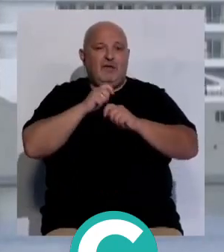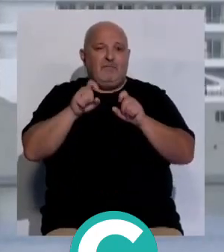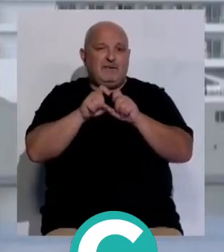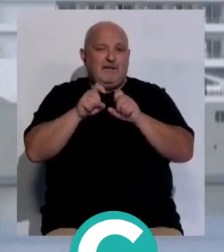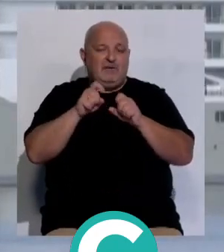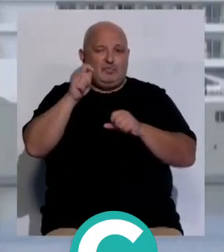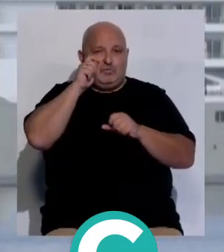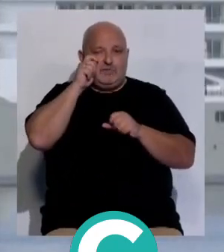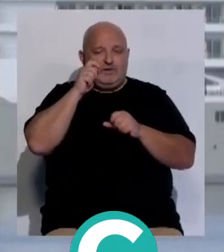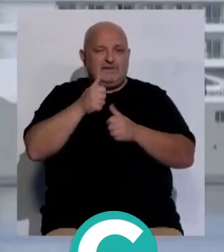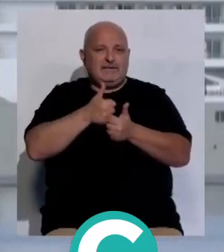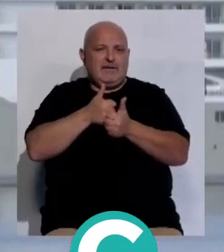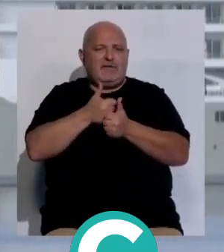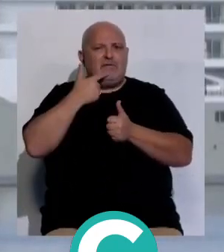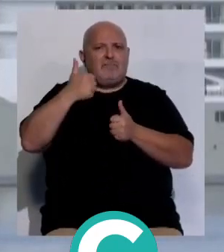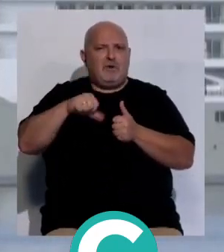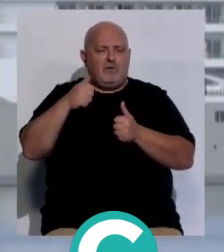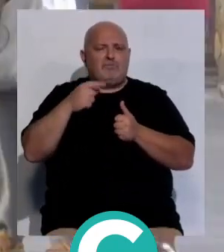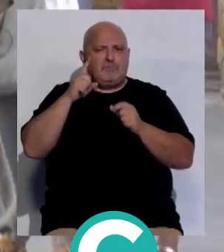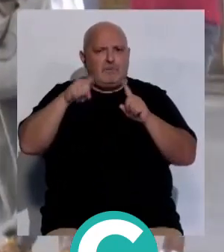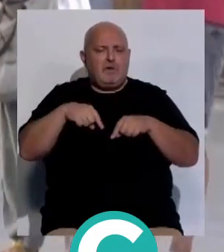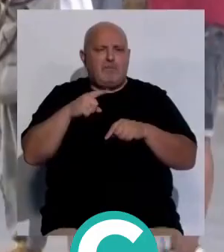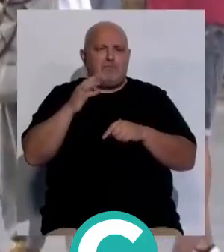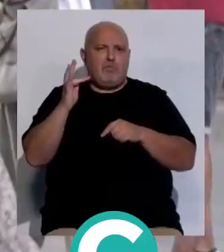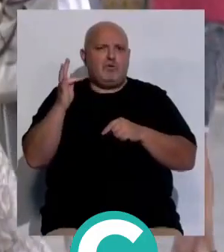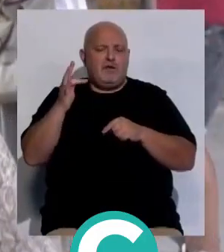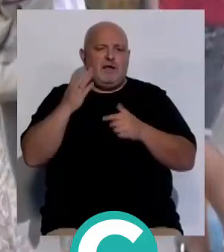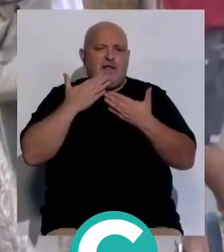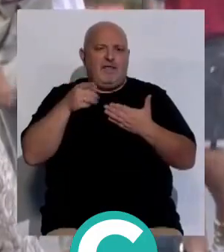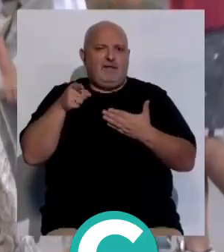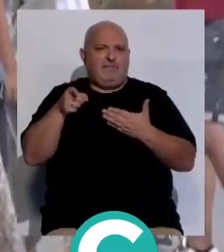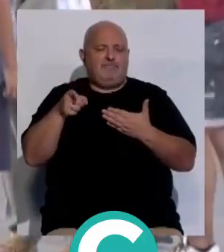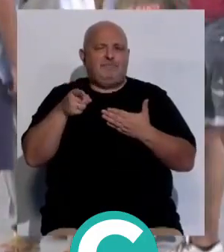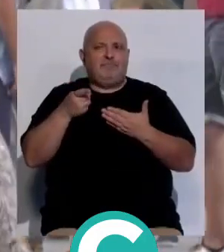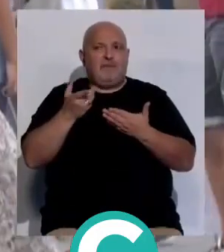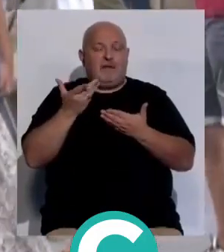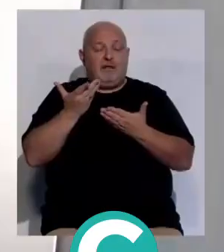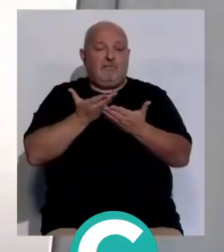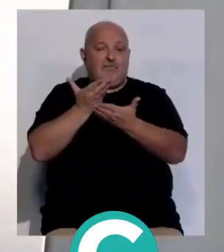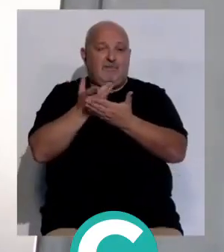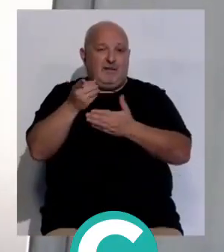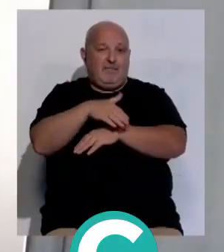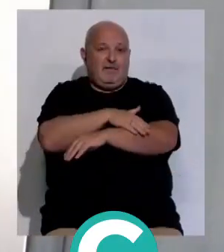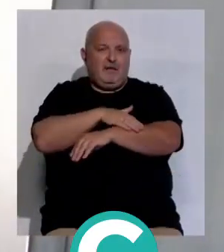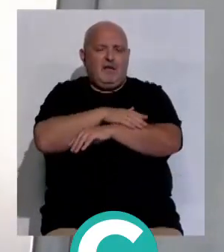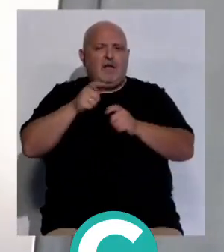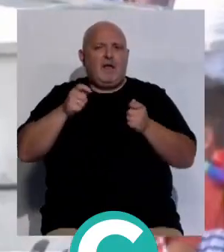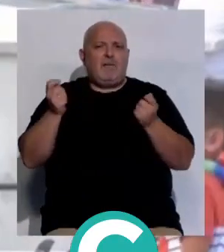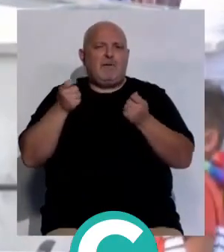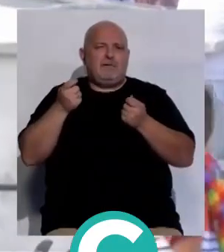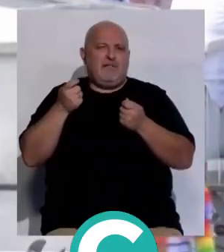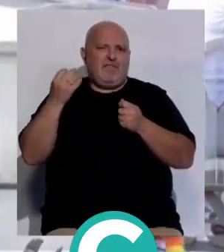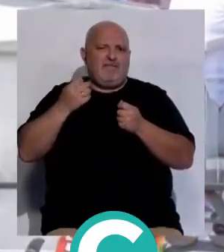En turísticas, su secretaria valora también esta tendencia favorable al sector y demanda a las administraciones públicas campañas de